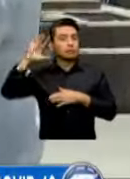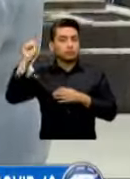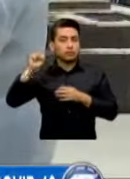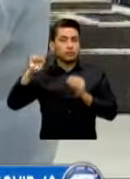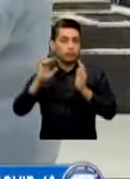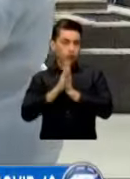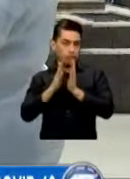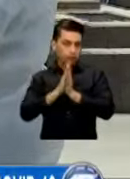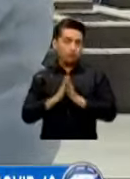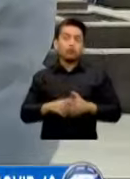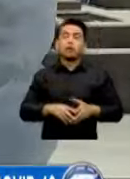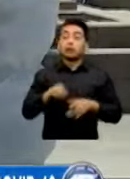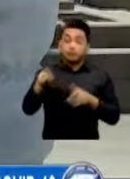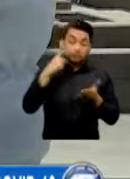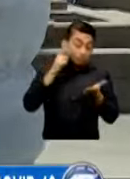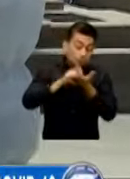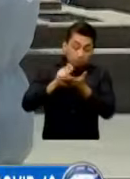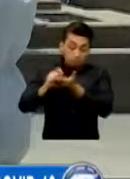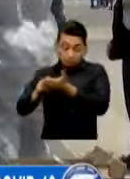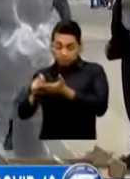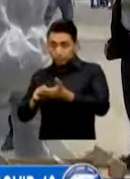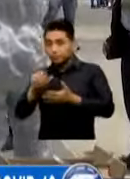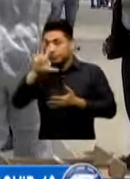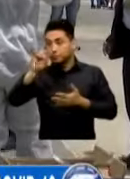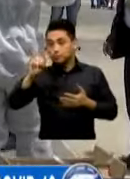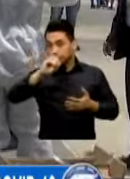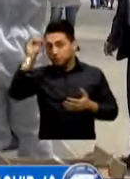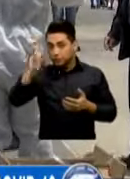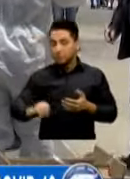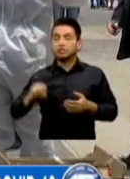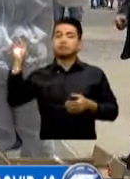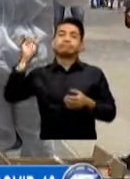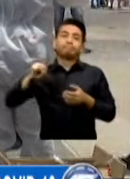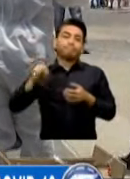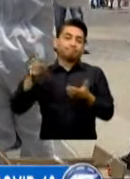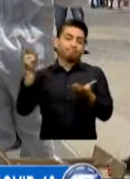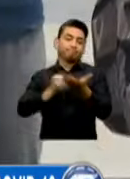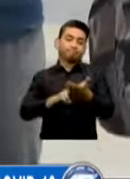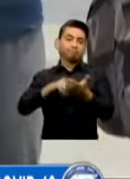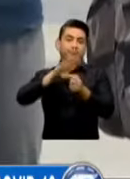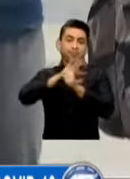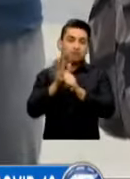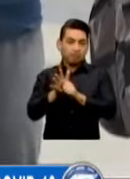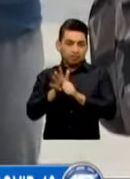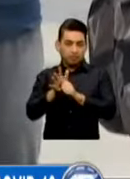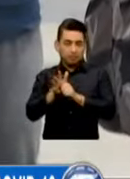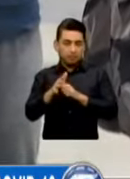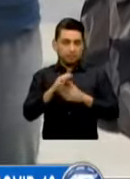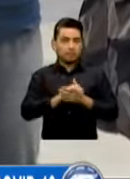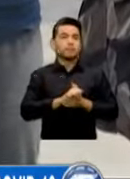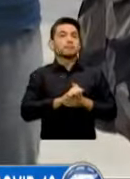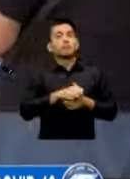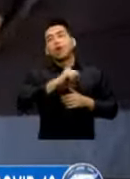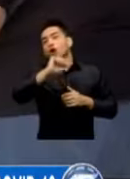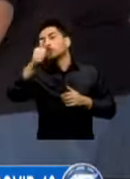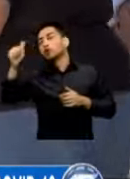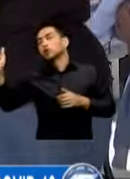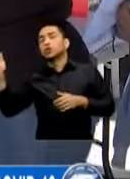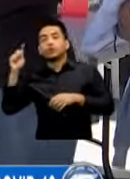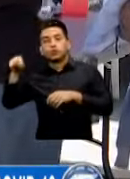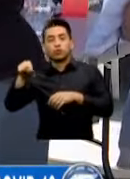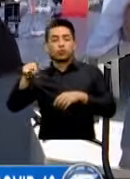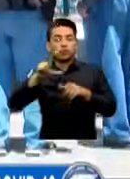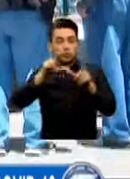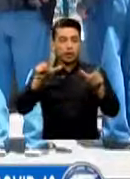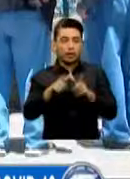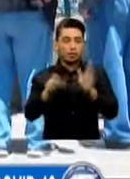% de estas 500 personas que llegan al lugar dan positivo para COVID-19 Otros centros de prueba como el que se ubica